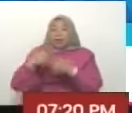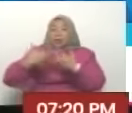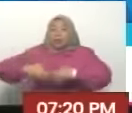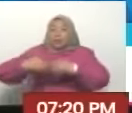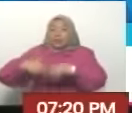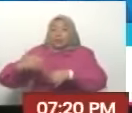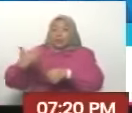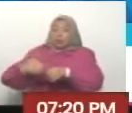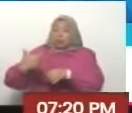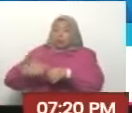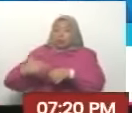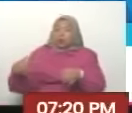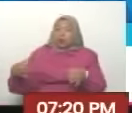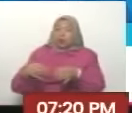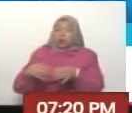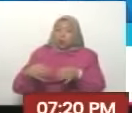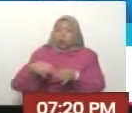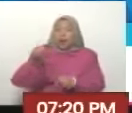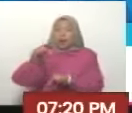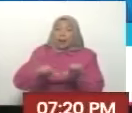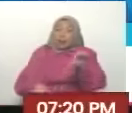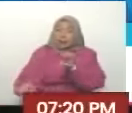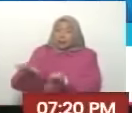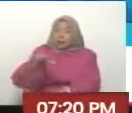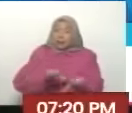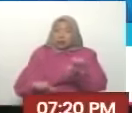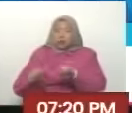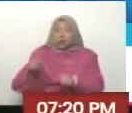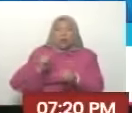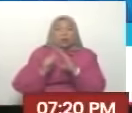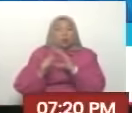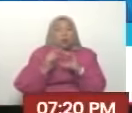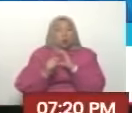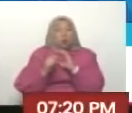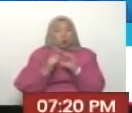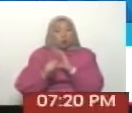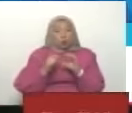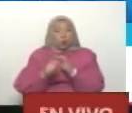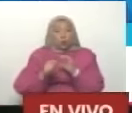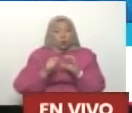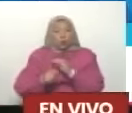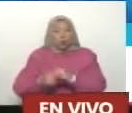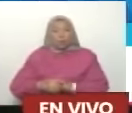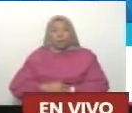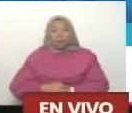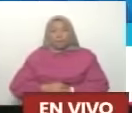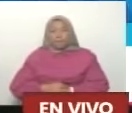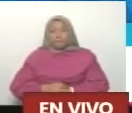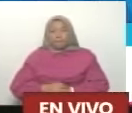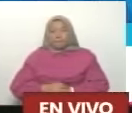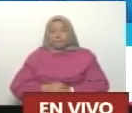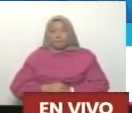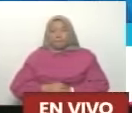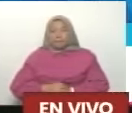agrícola petroquímica en telecomunicaciones con el Vietnam el avance en todos los